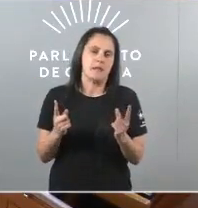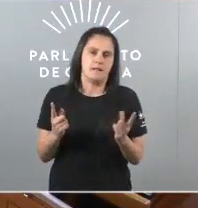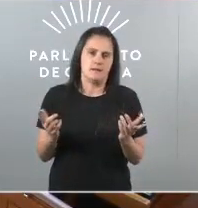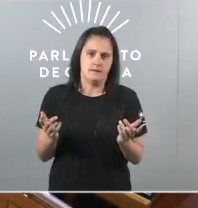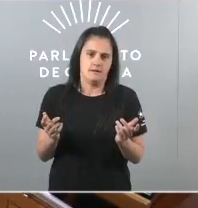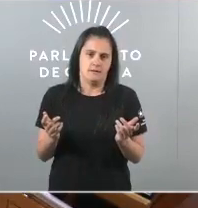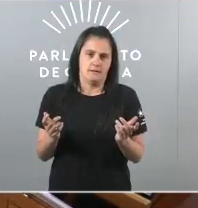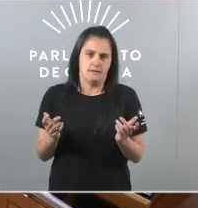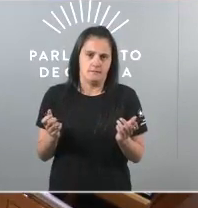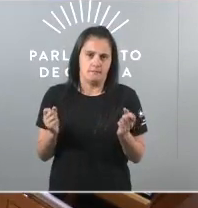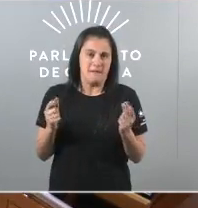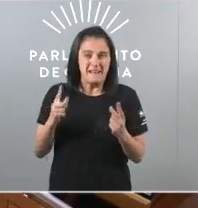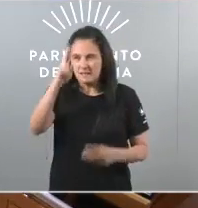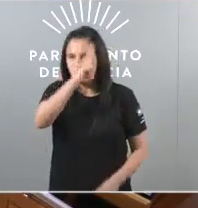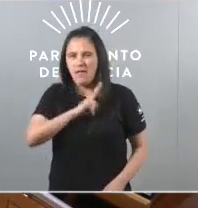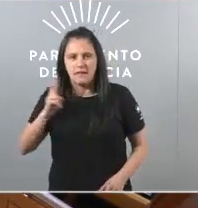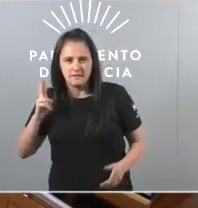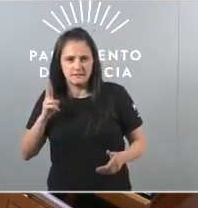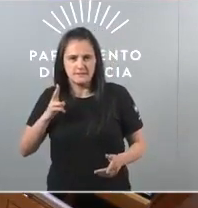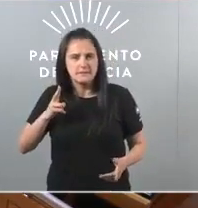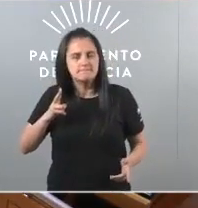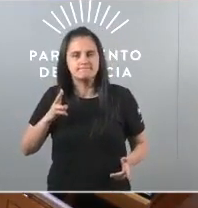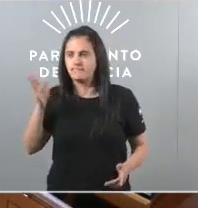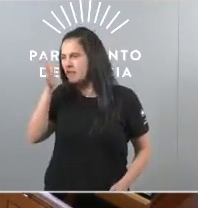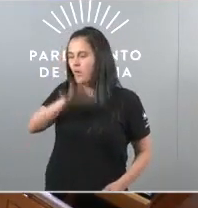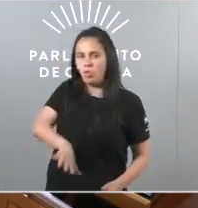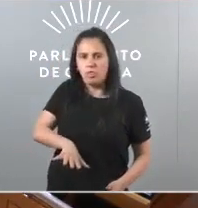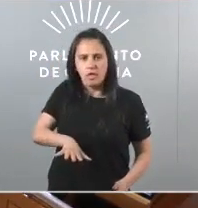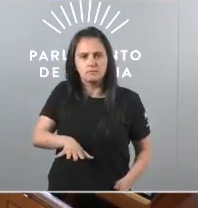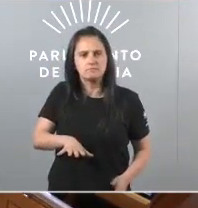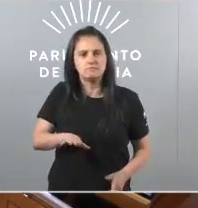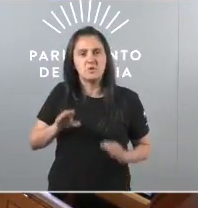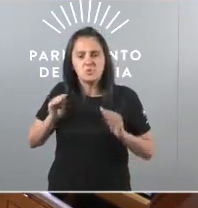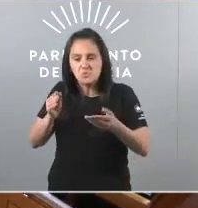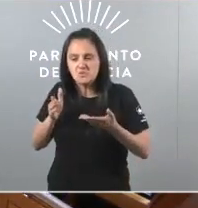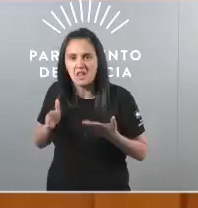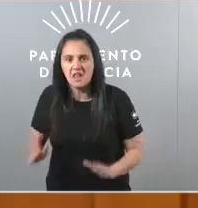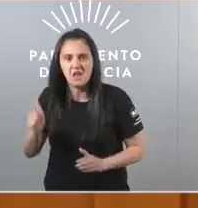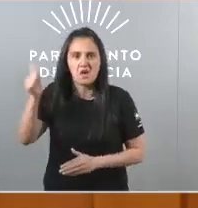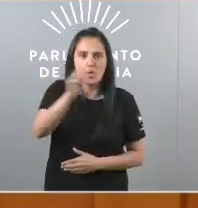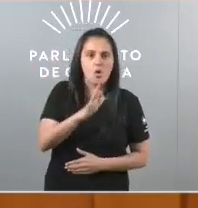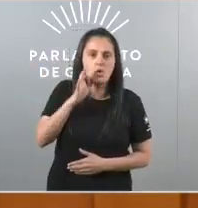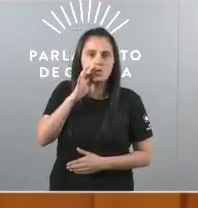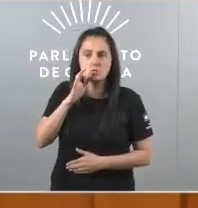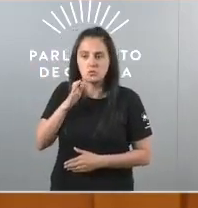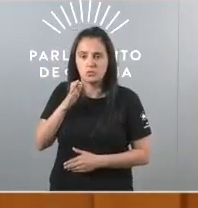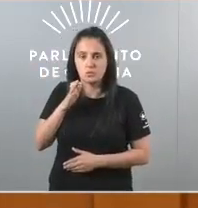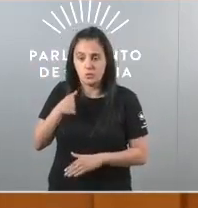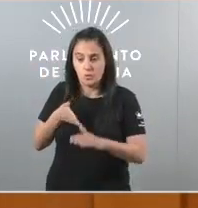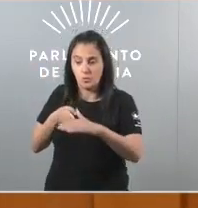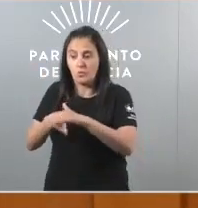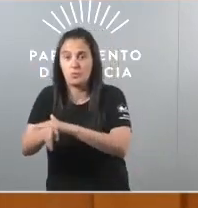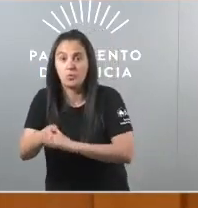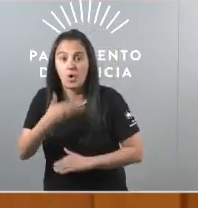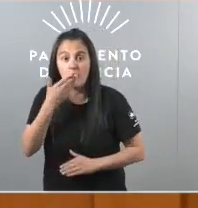os pais e as nais que denuncian como seus fillos e fillas entran pola porta da escola